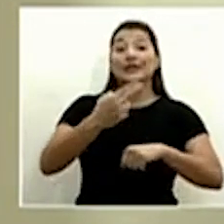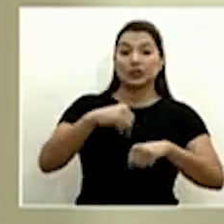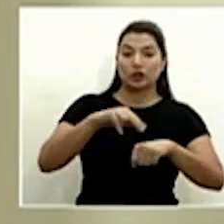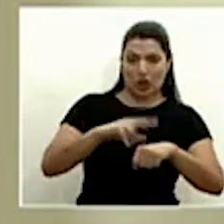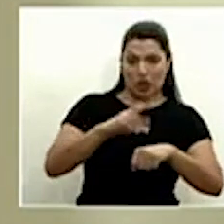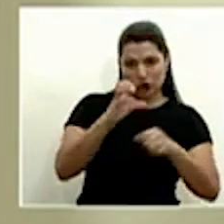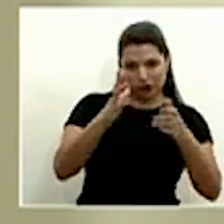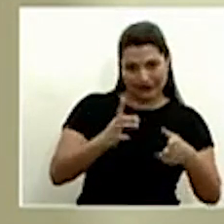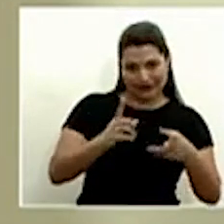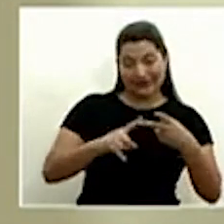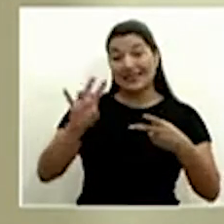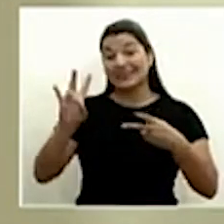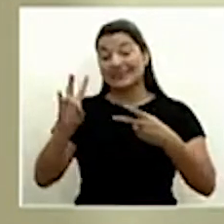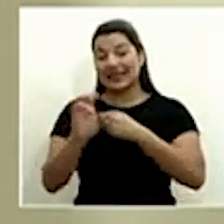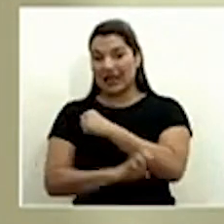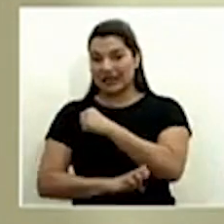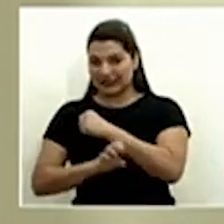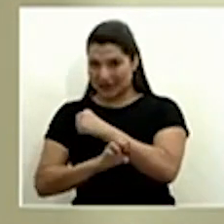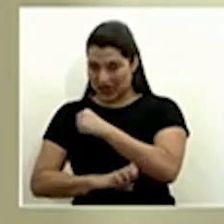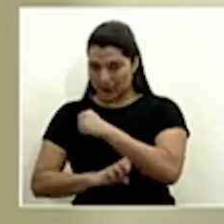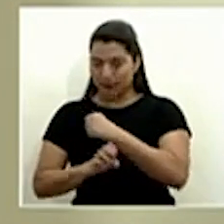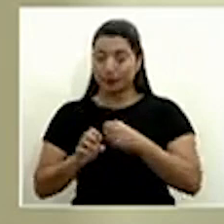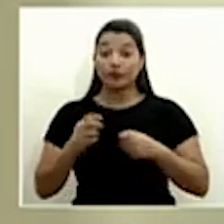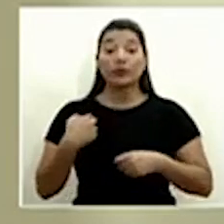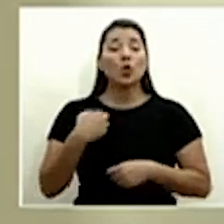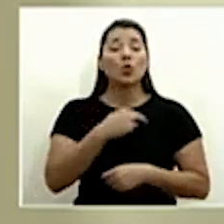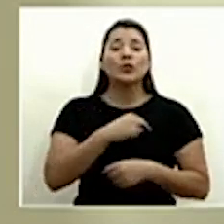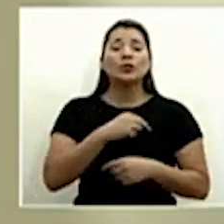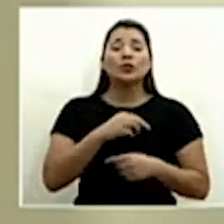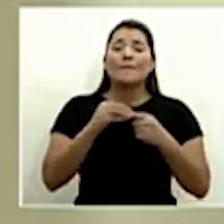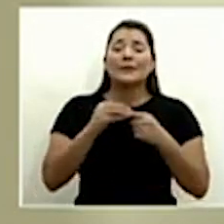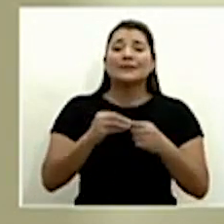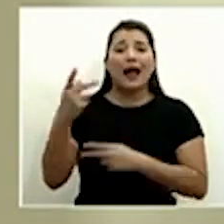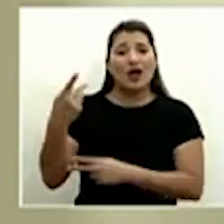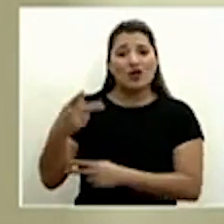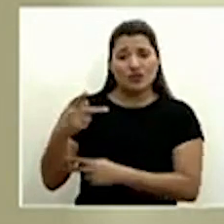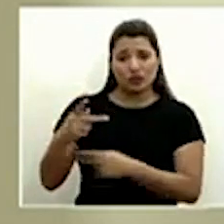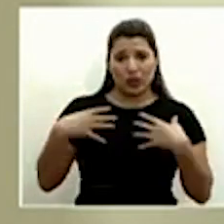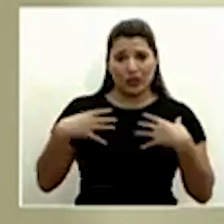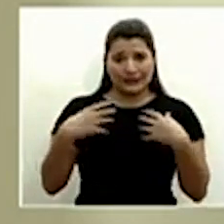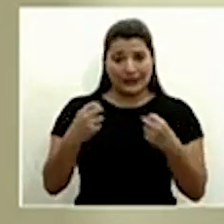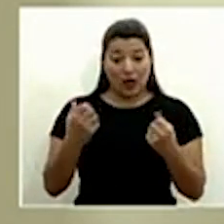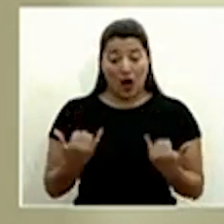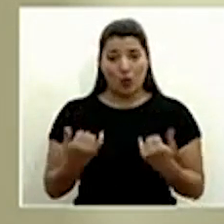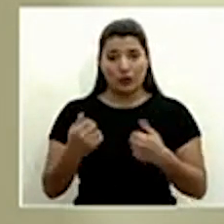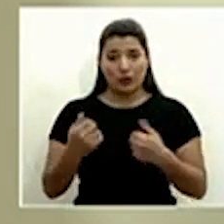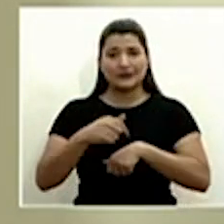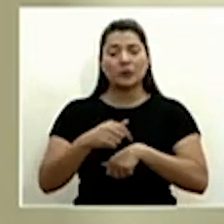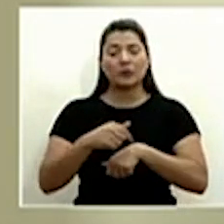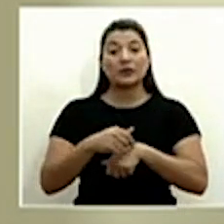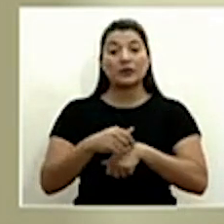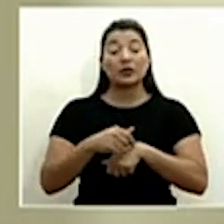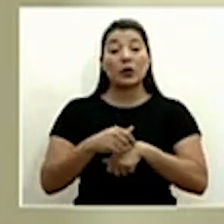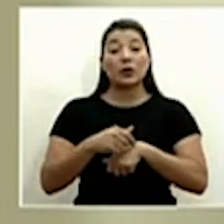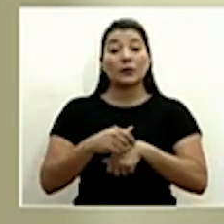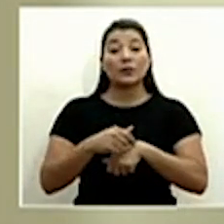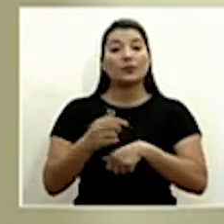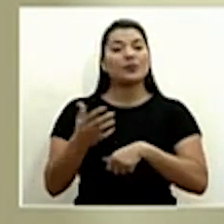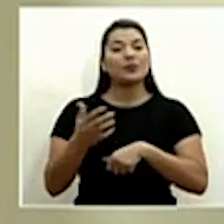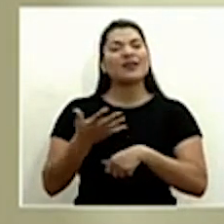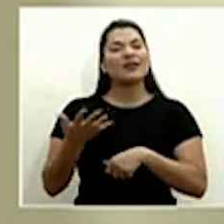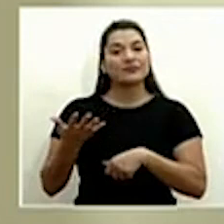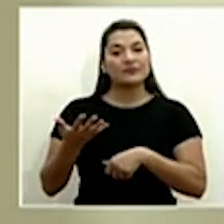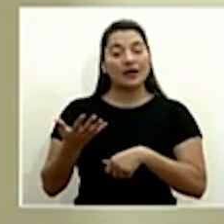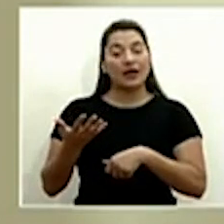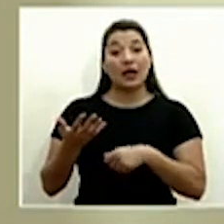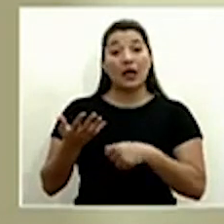Y es importante indicar que, en realidad, nuestro principal riesgo sanitario en este momento es el alto nivel